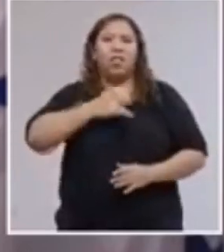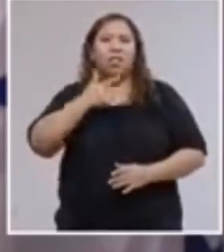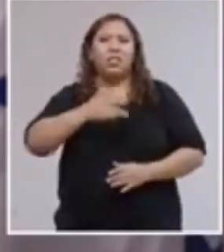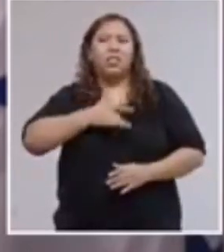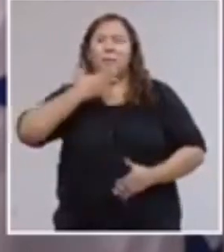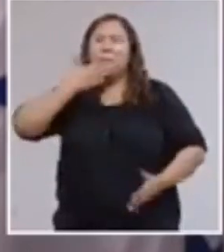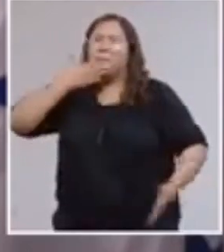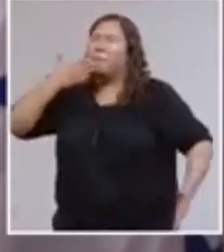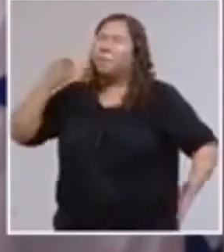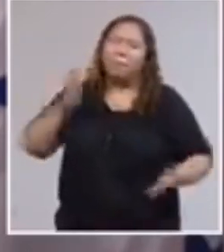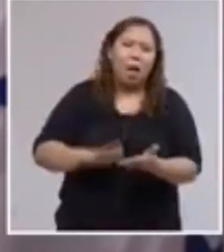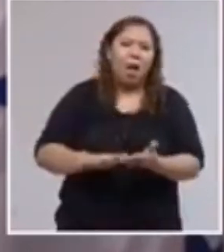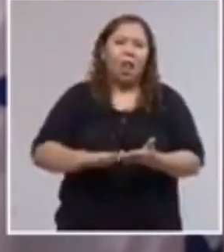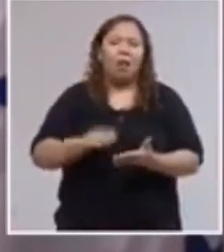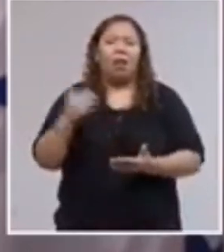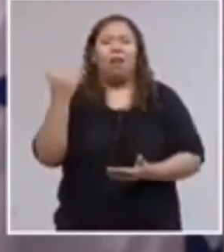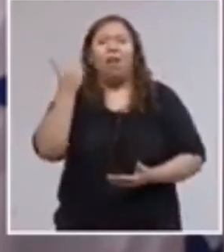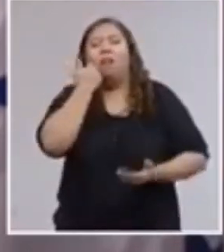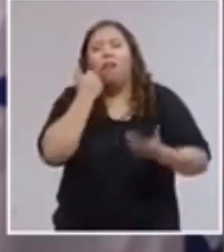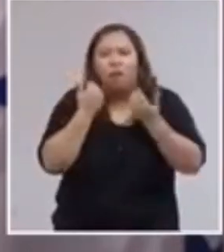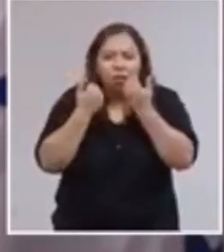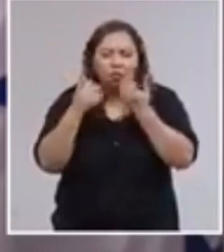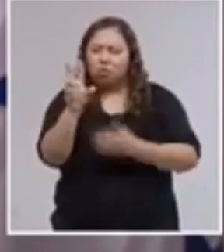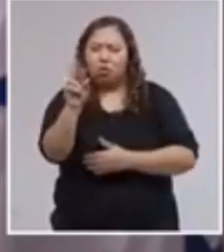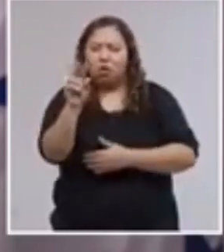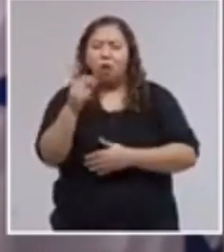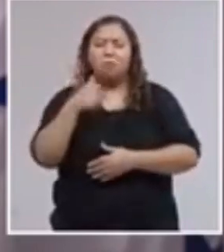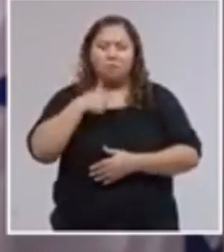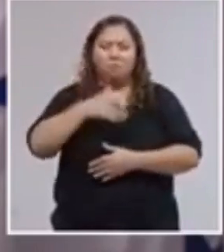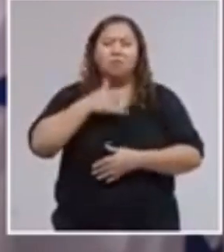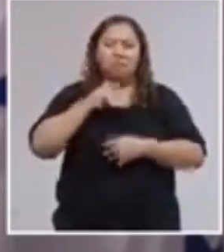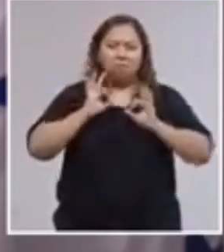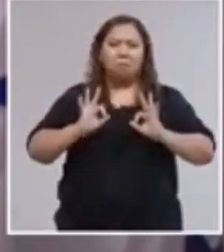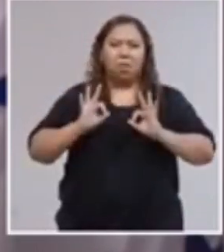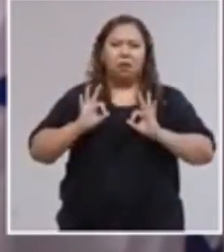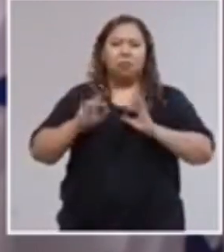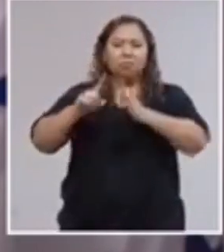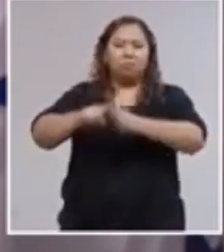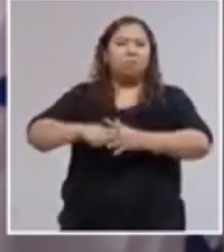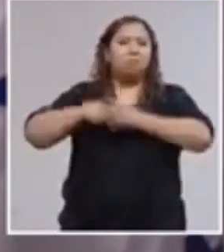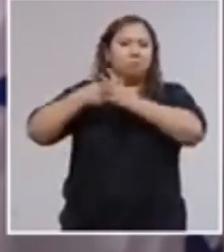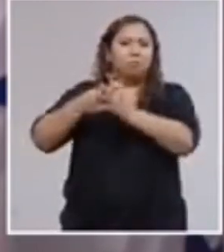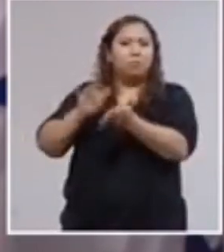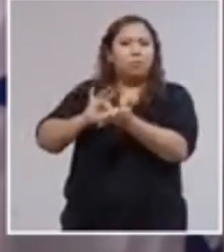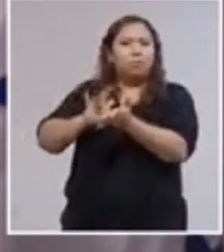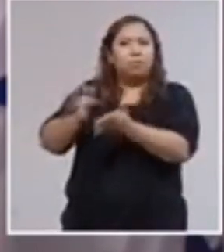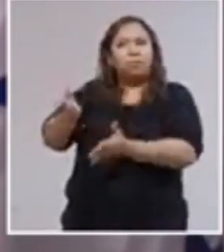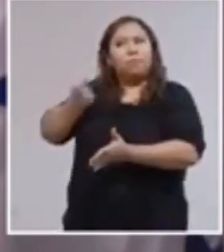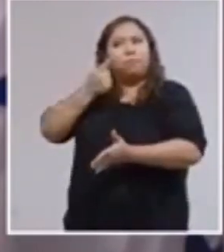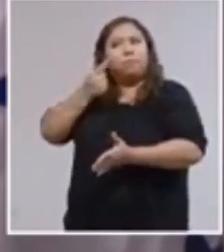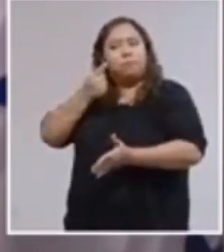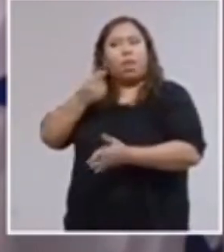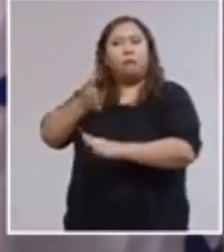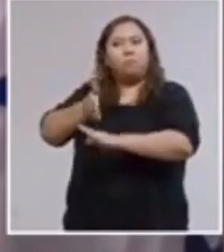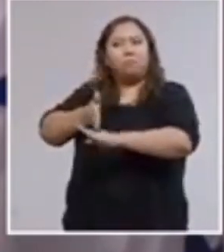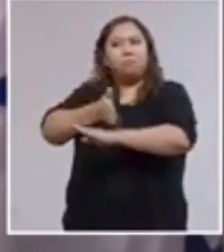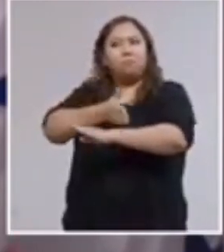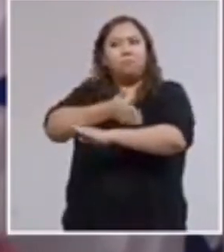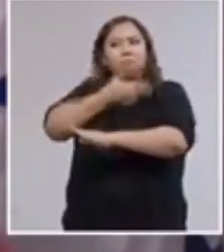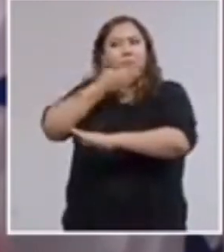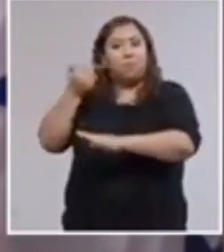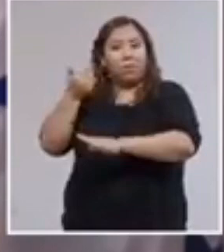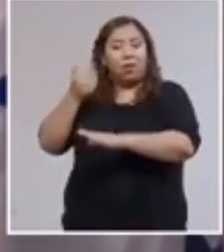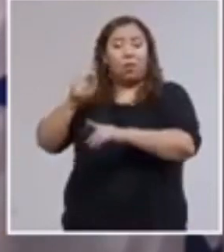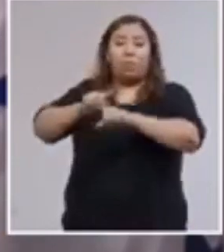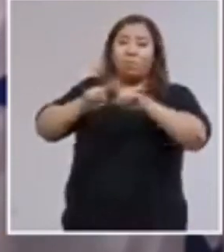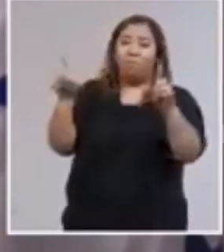pero ya comencé mi tratamiento maíz. Me siento mejor. Sin embargo, me han recomendado reposo,